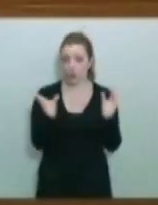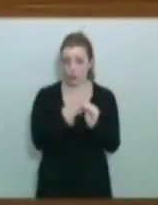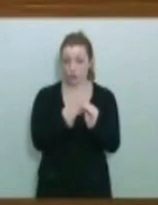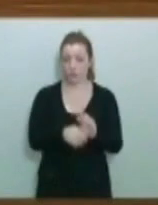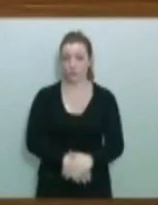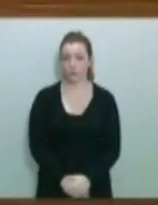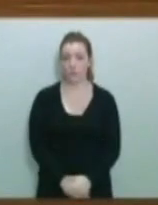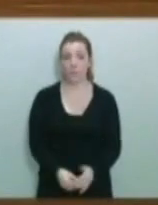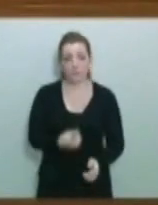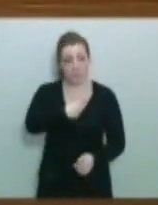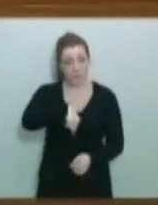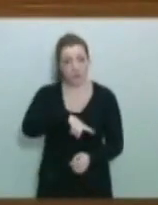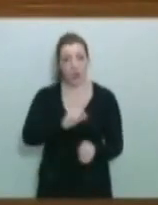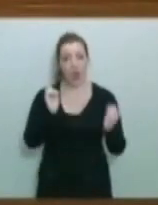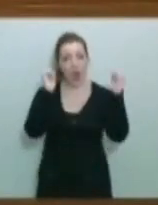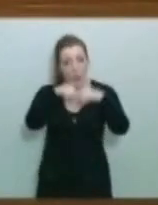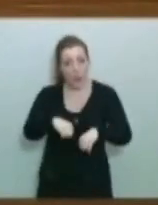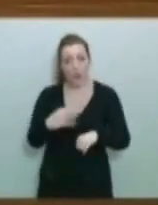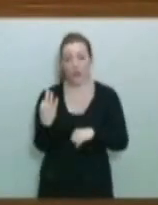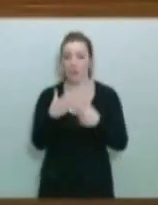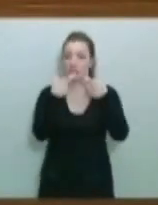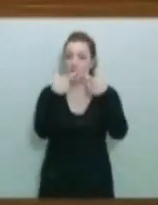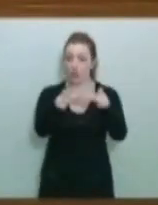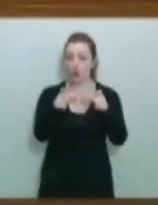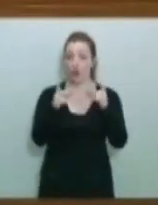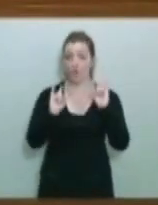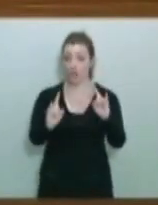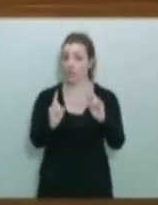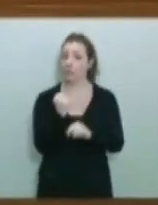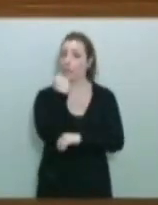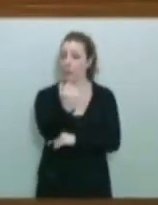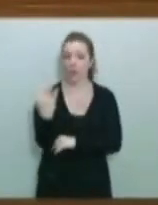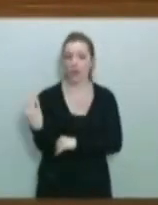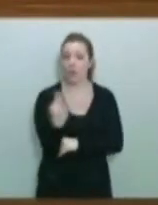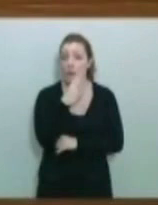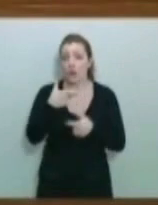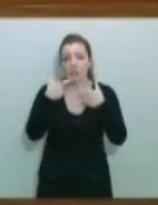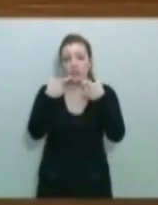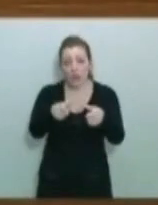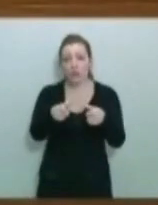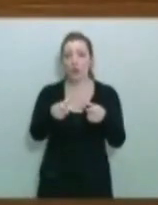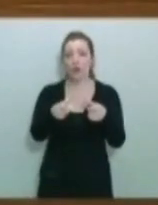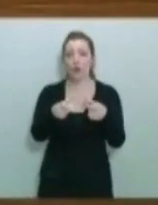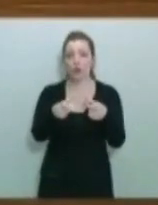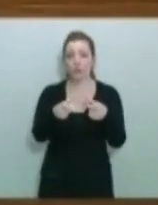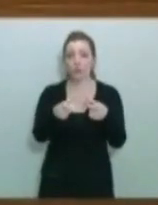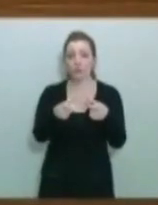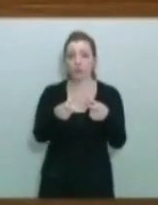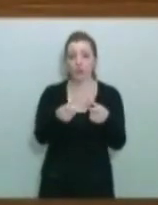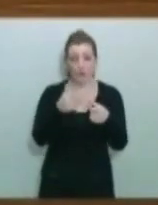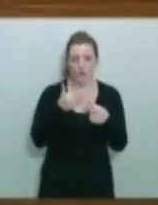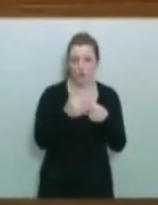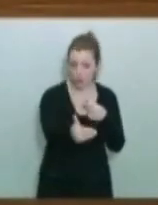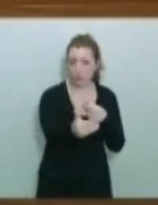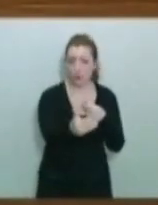nosotros estamos de acuerdo con que hay que apoyar el sector forestal, es un sector que incorpora grandes potencialidades de futuro,